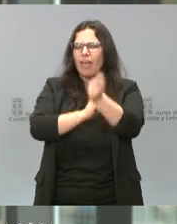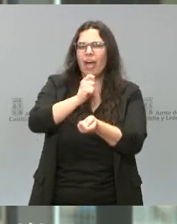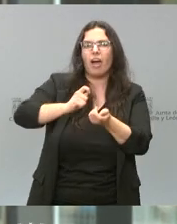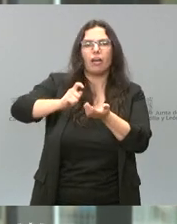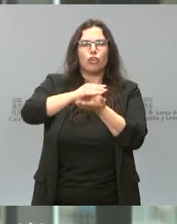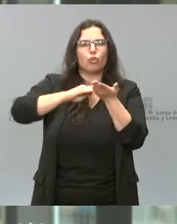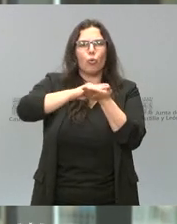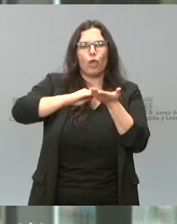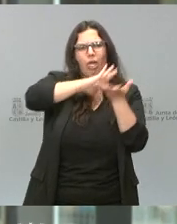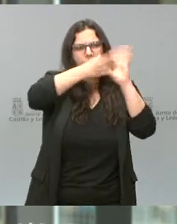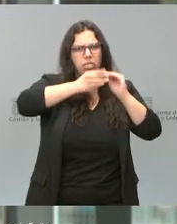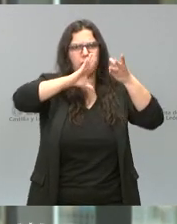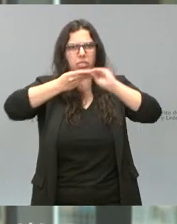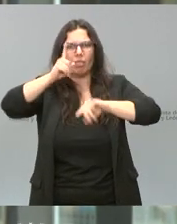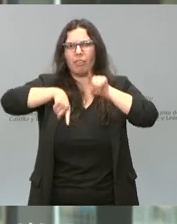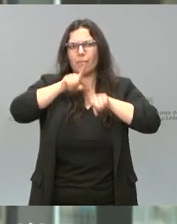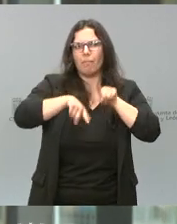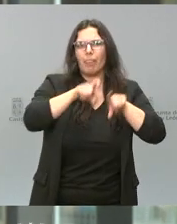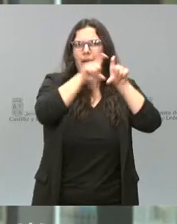para las empresas.